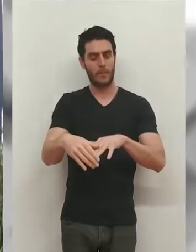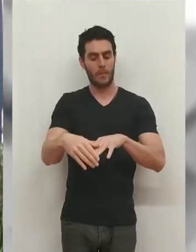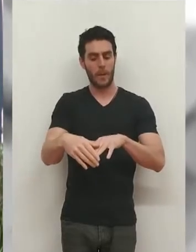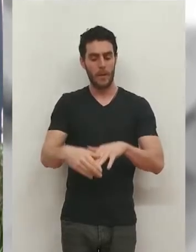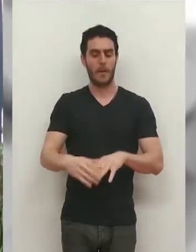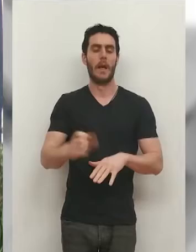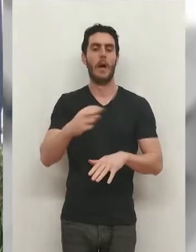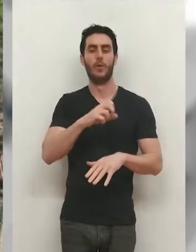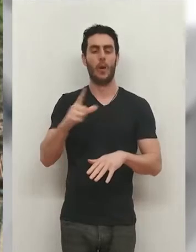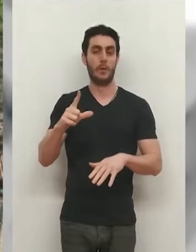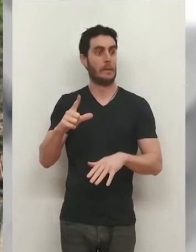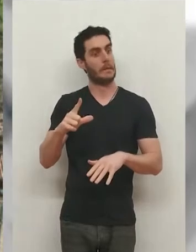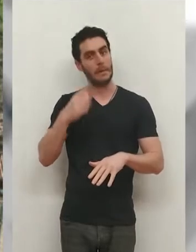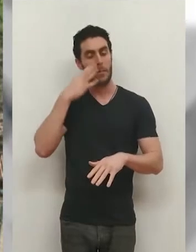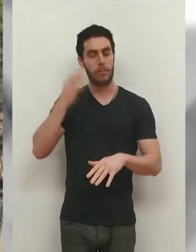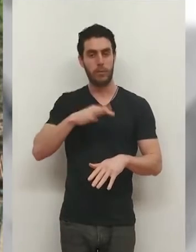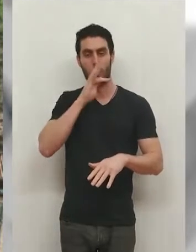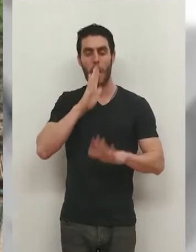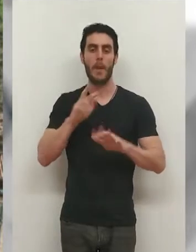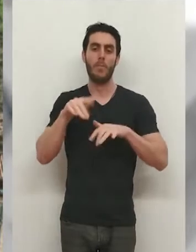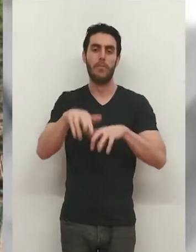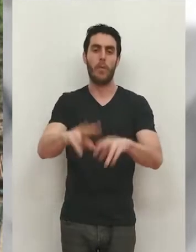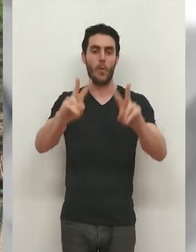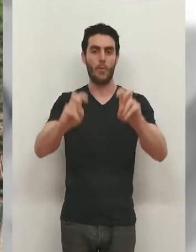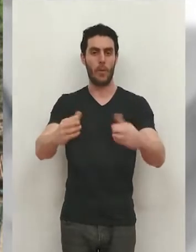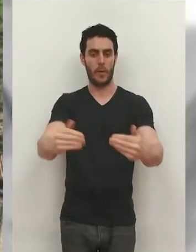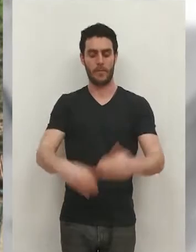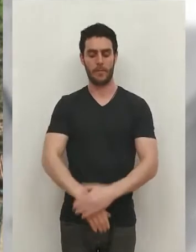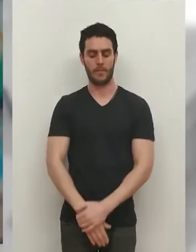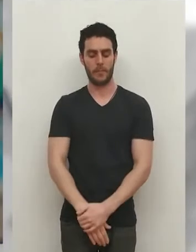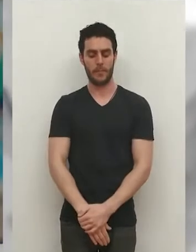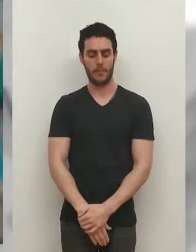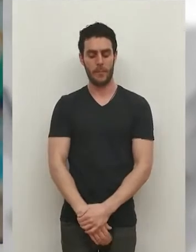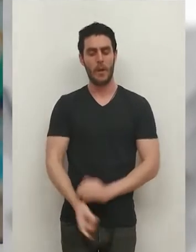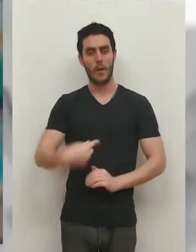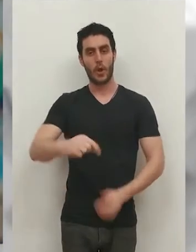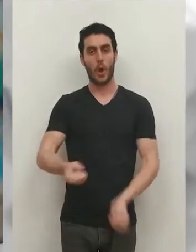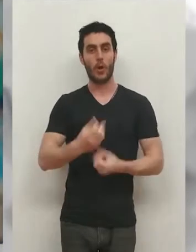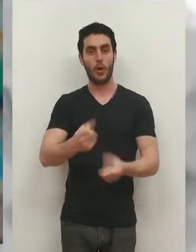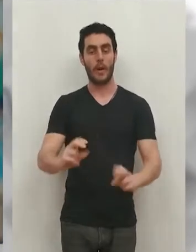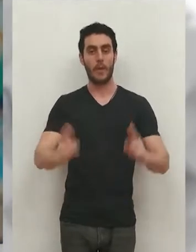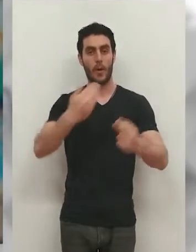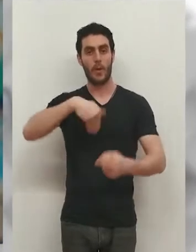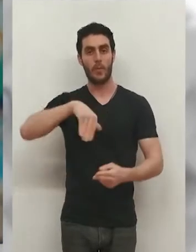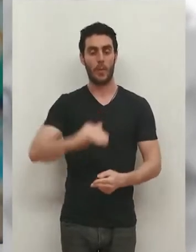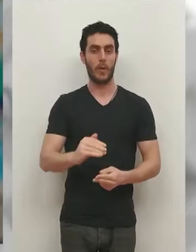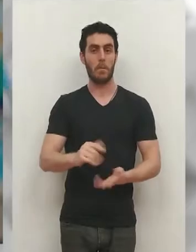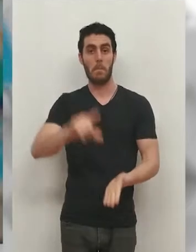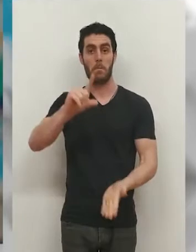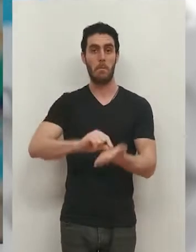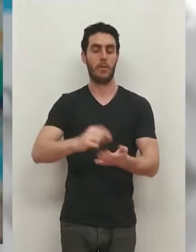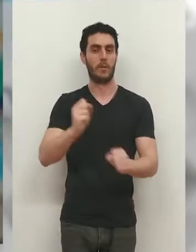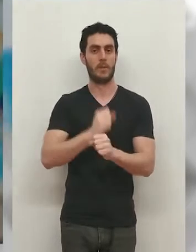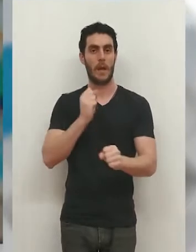mantienen vila Autol, aunque no se han producido nuevos desprendimientos. Se lo contamos en nuestros titulares. La